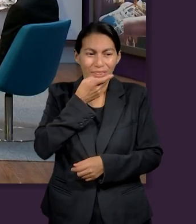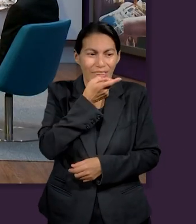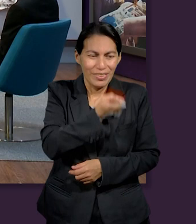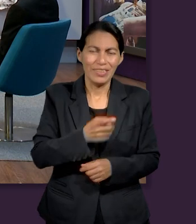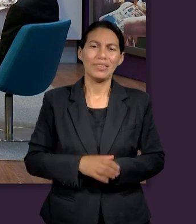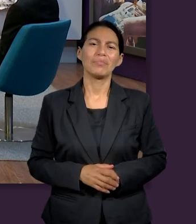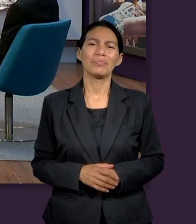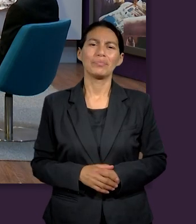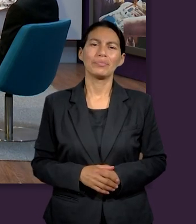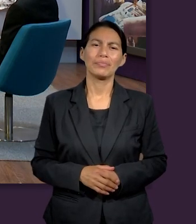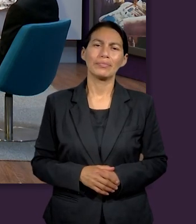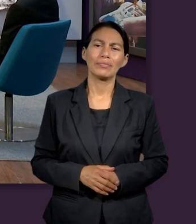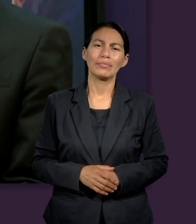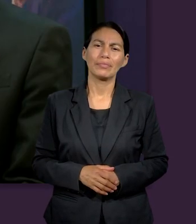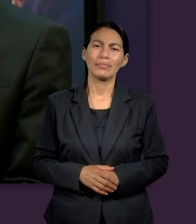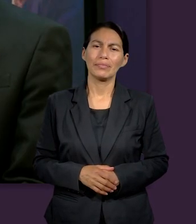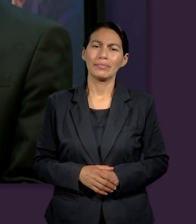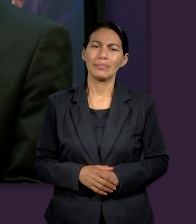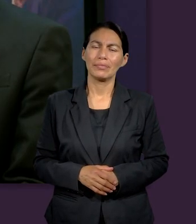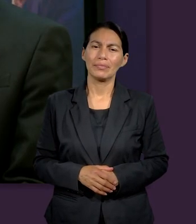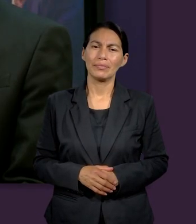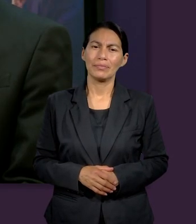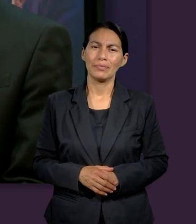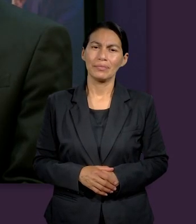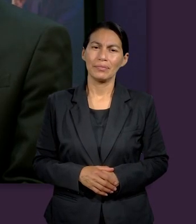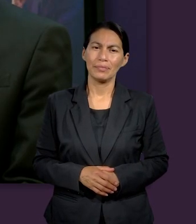decir esas palabras creo que emoción